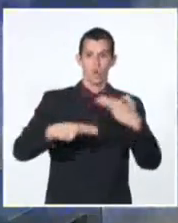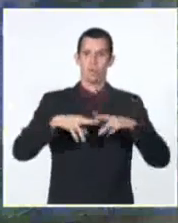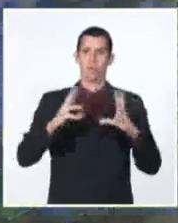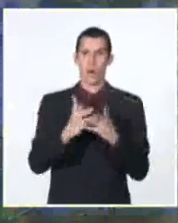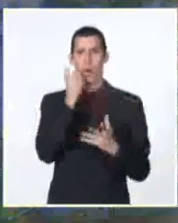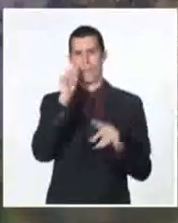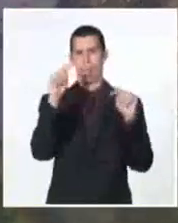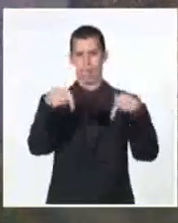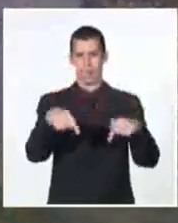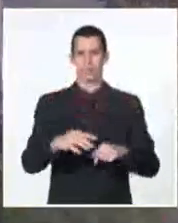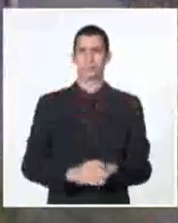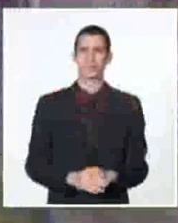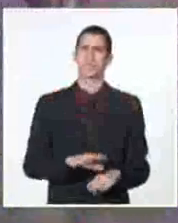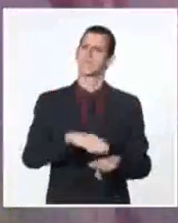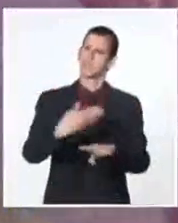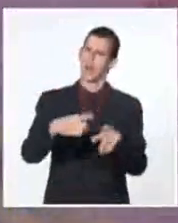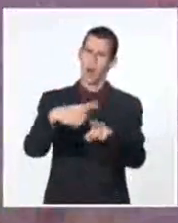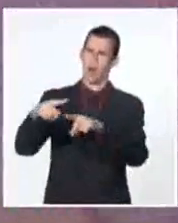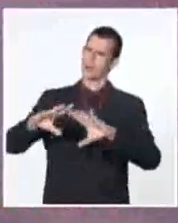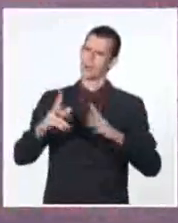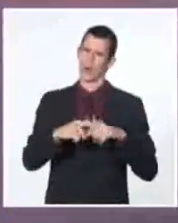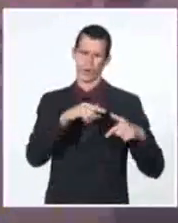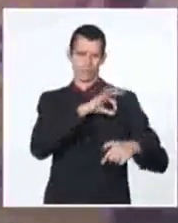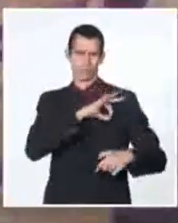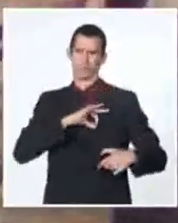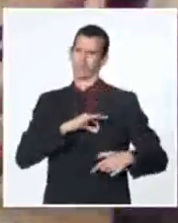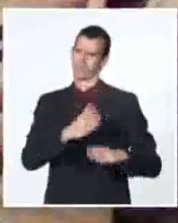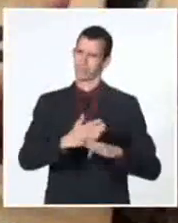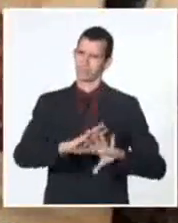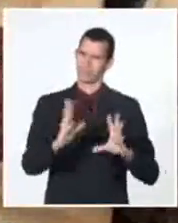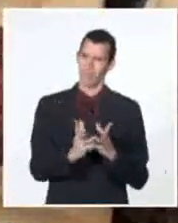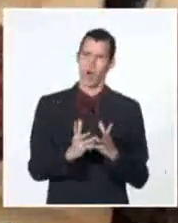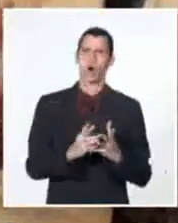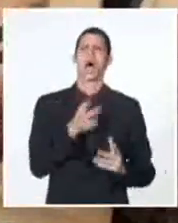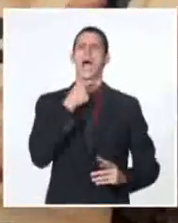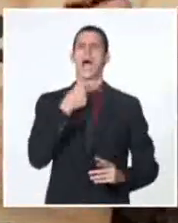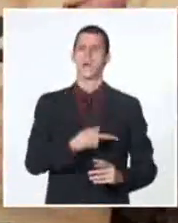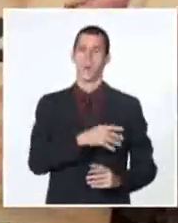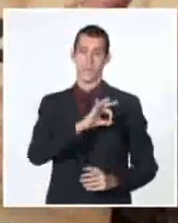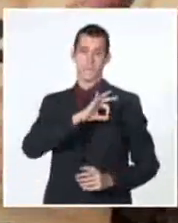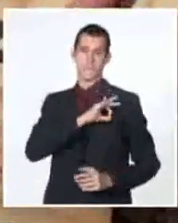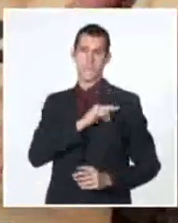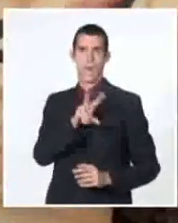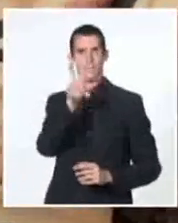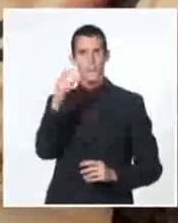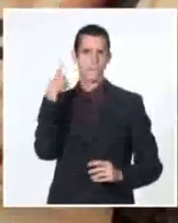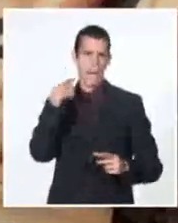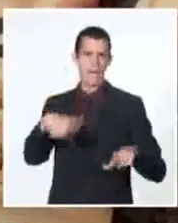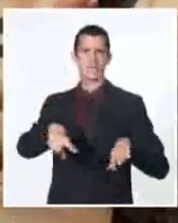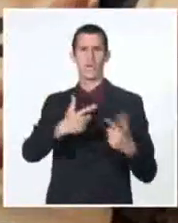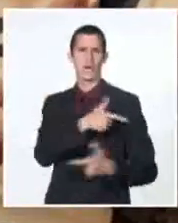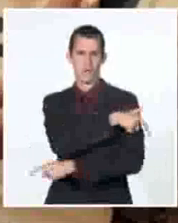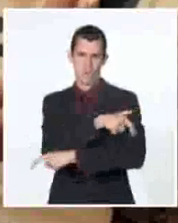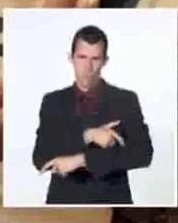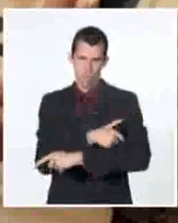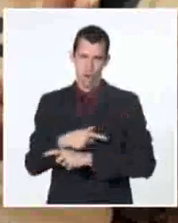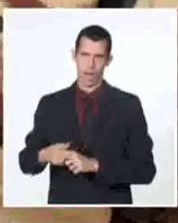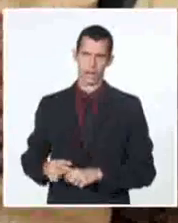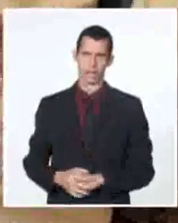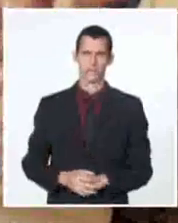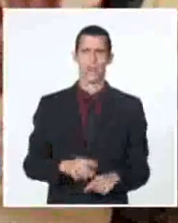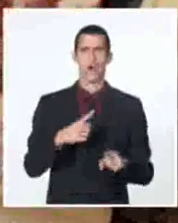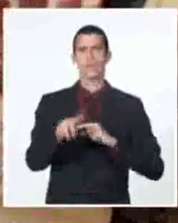condecoraciones y reconocimientos, entre ellas las medallas 20 aniversario del Moncada, 20 aniversario del